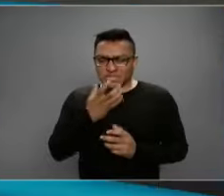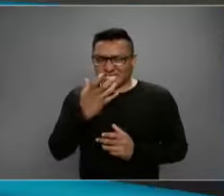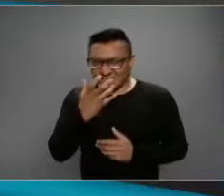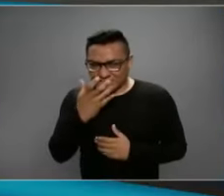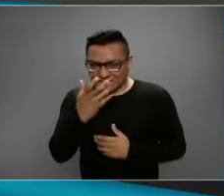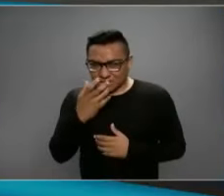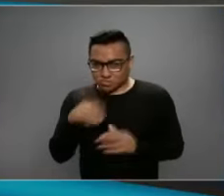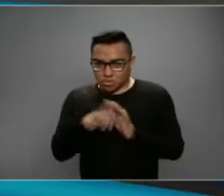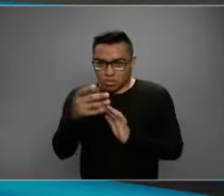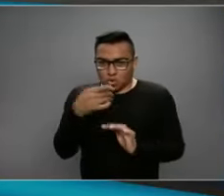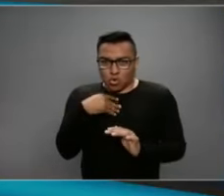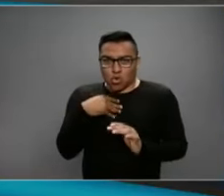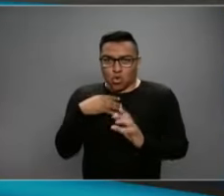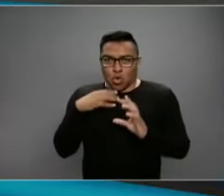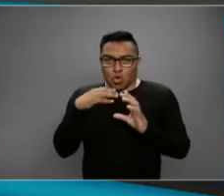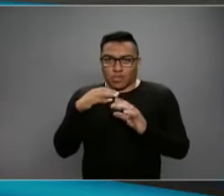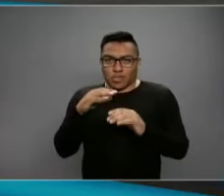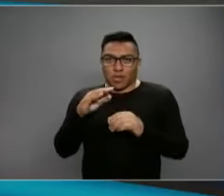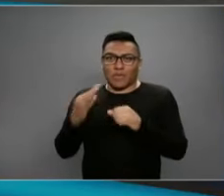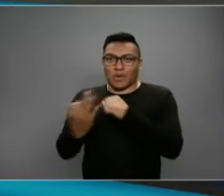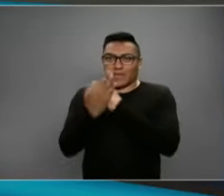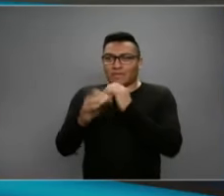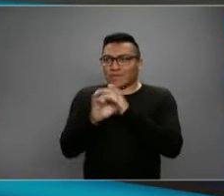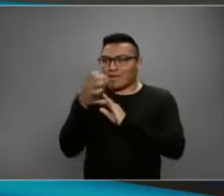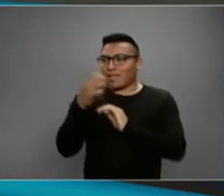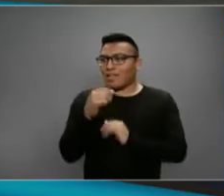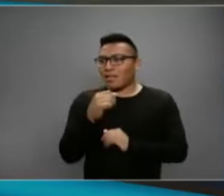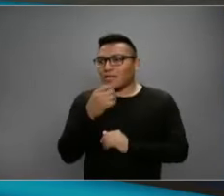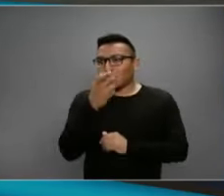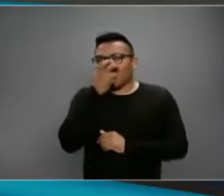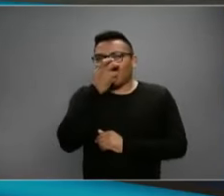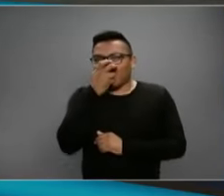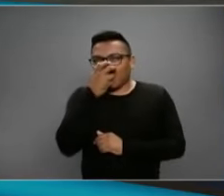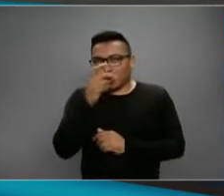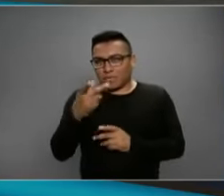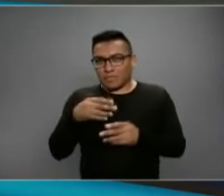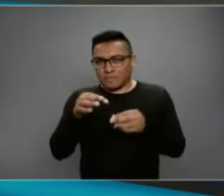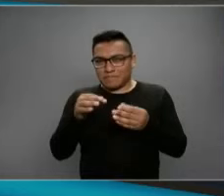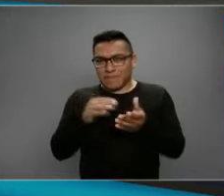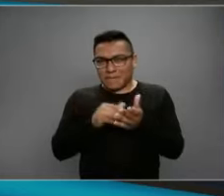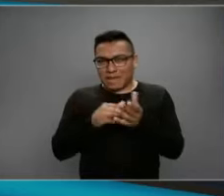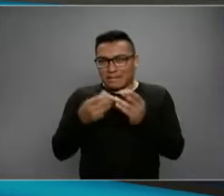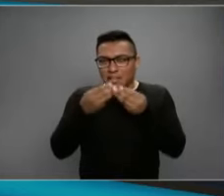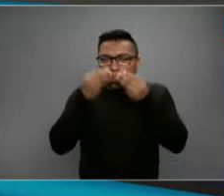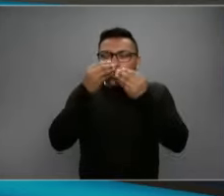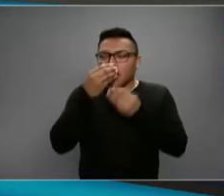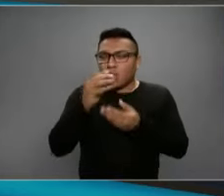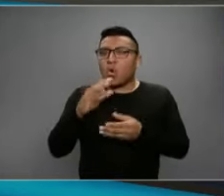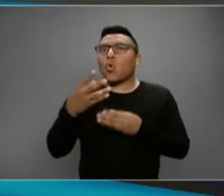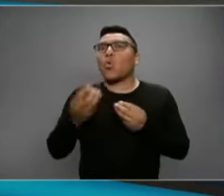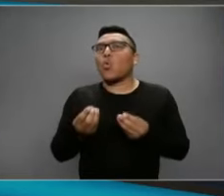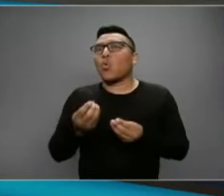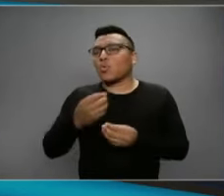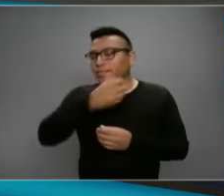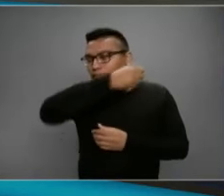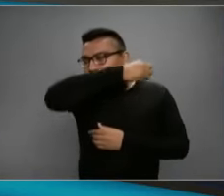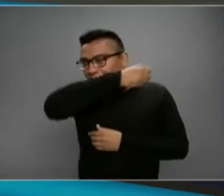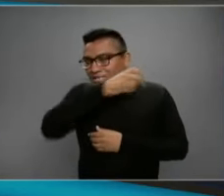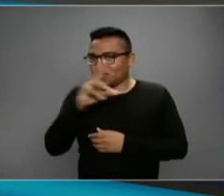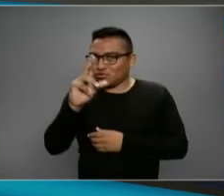no tengo el cuidado de cubrirme nariz y boca con un pañuelo o con el ángulo interno de mi brazo,